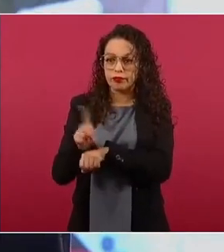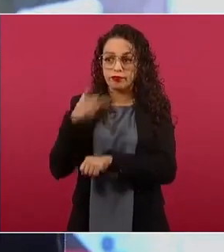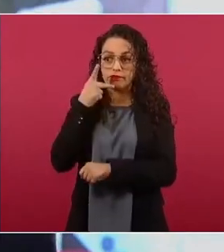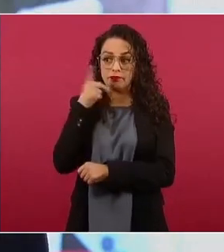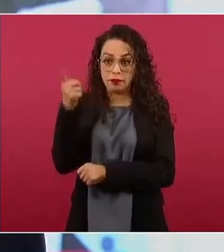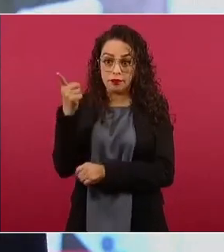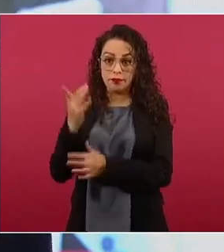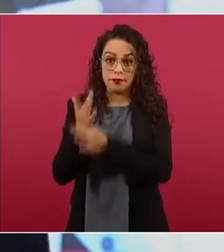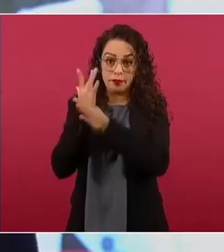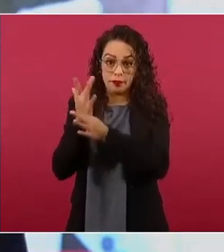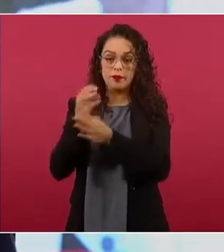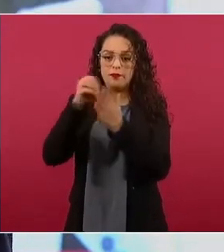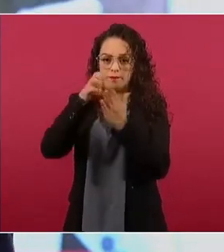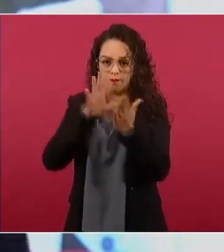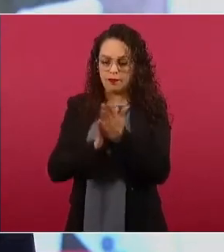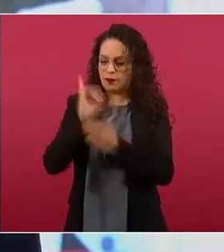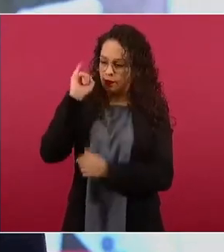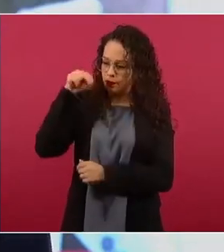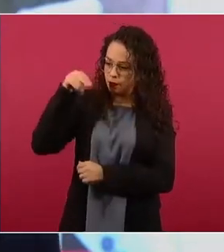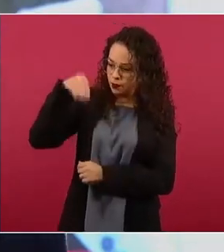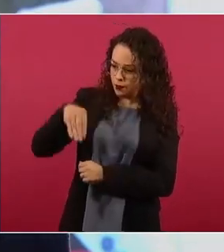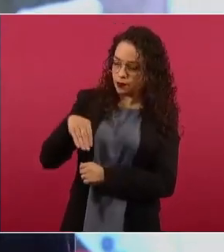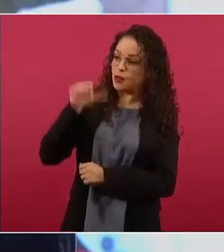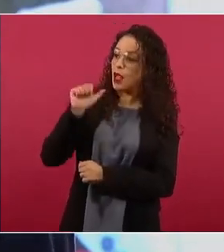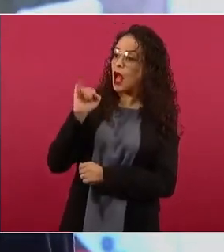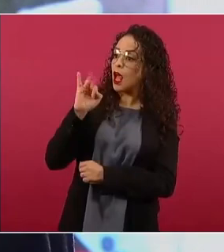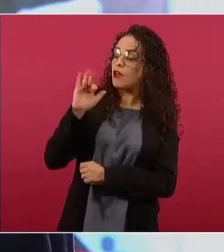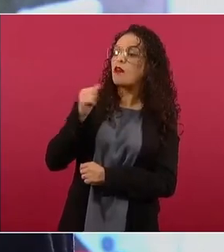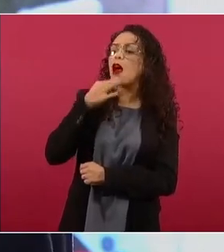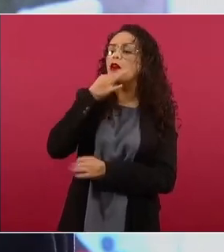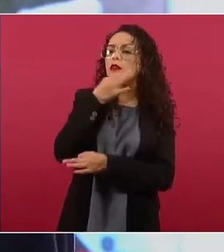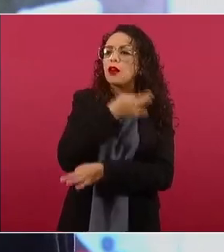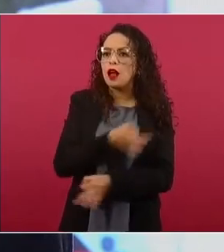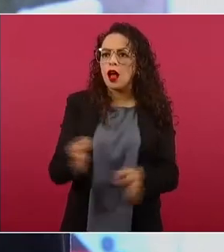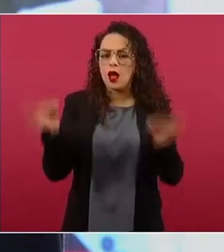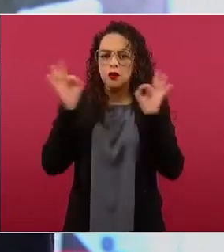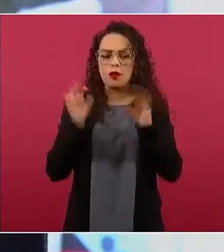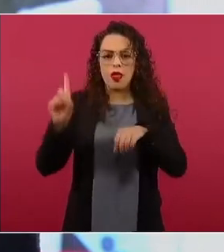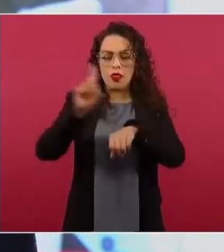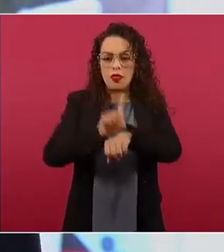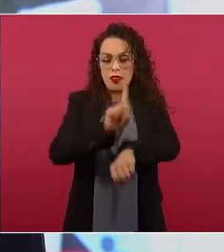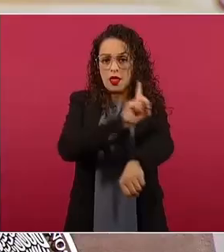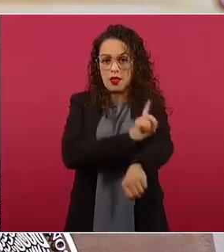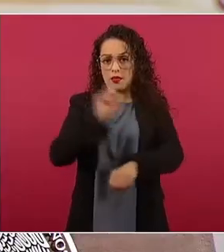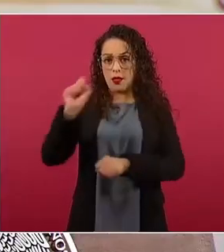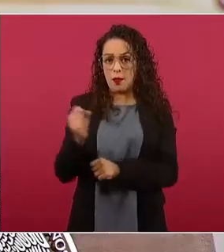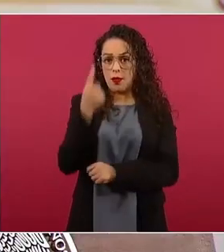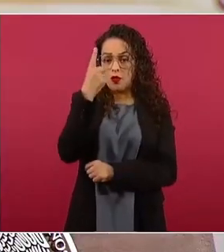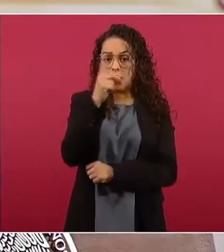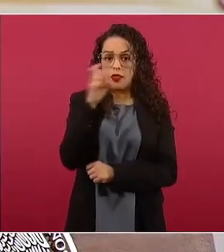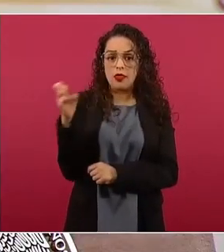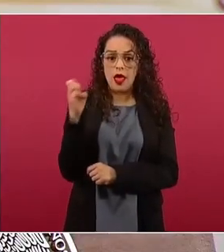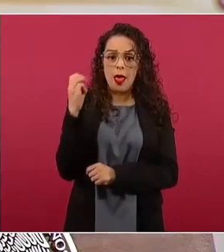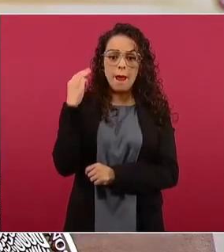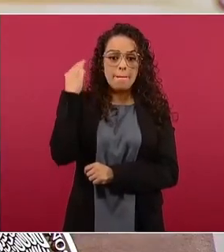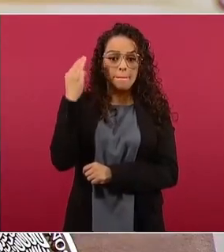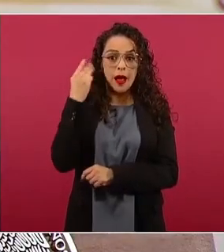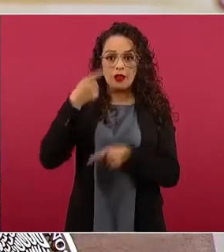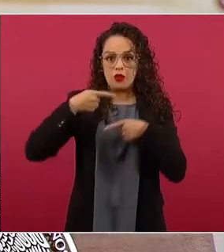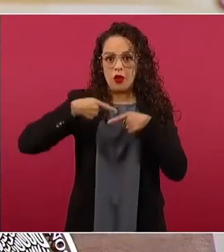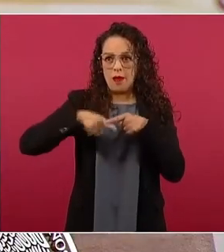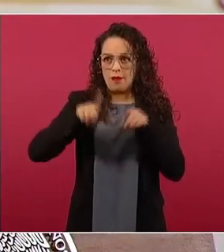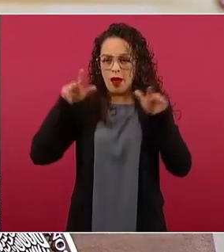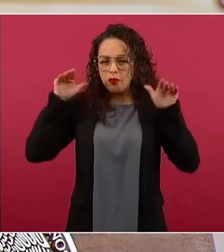Migración. Asimismo, el AIFA informó que desde el día 21 de marzo pasado que entró en operaciones,